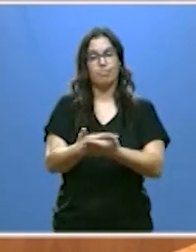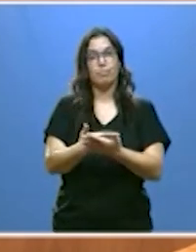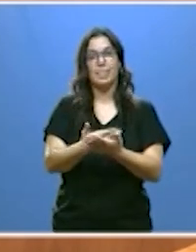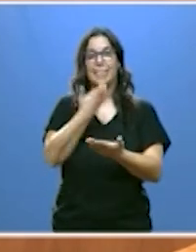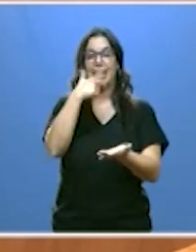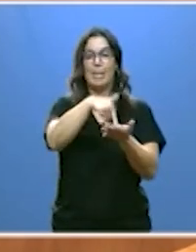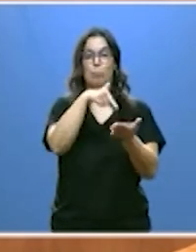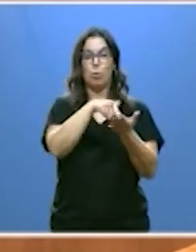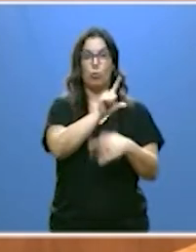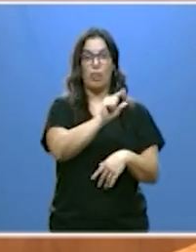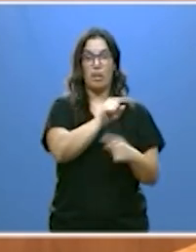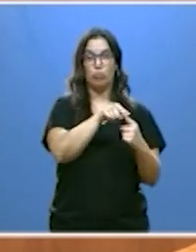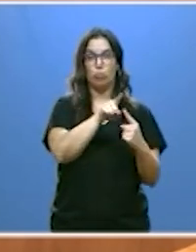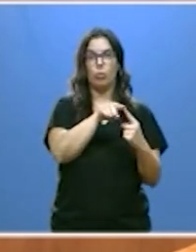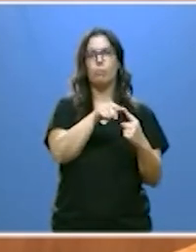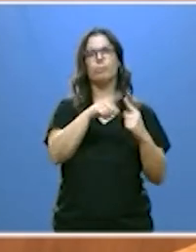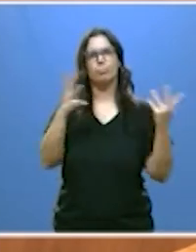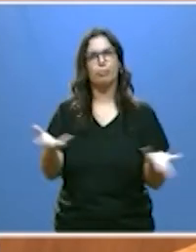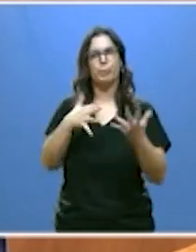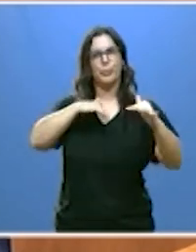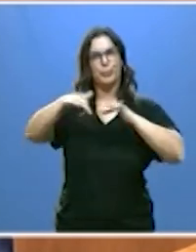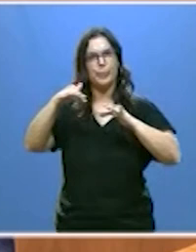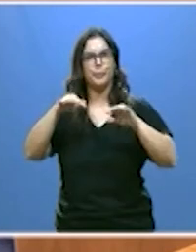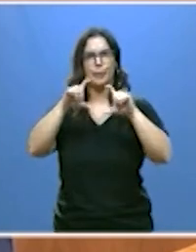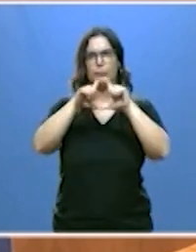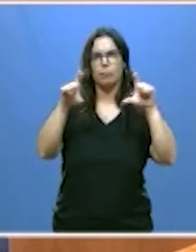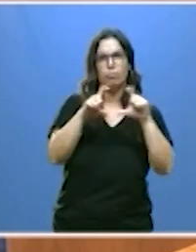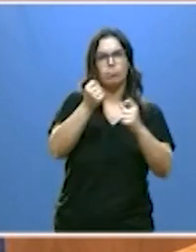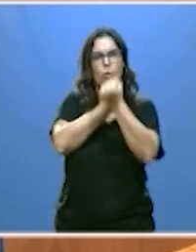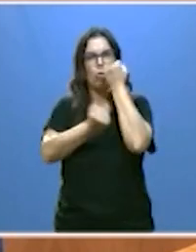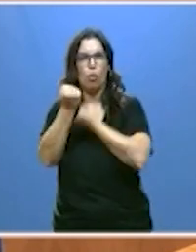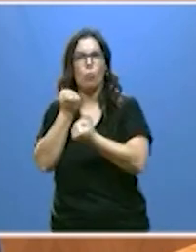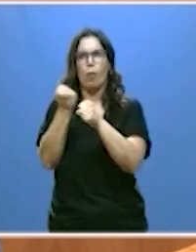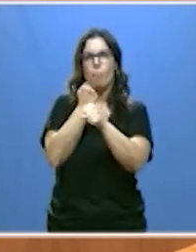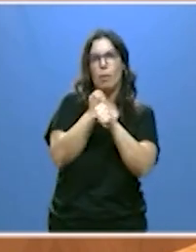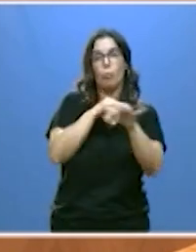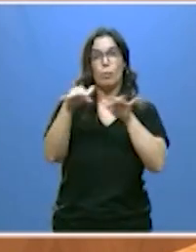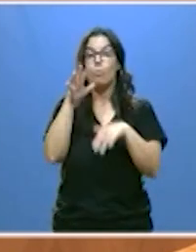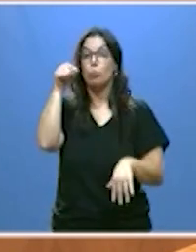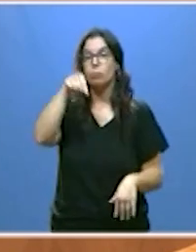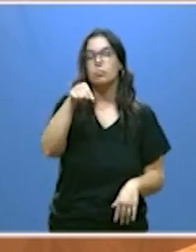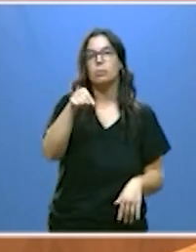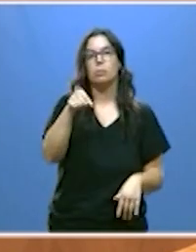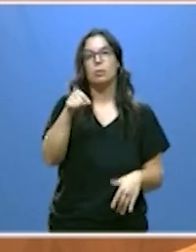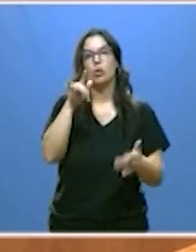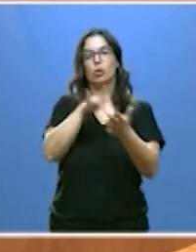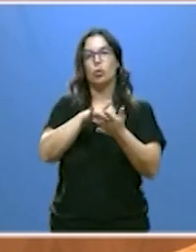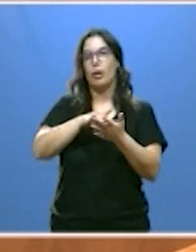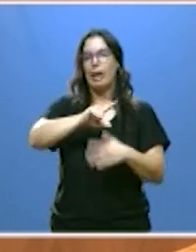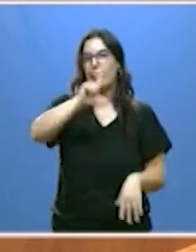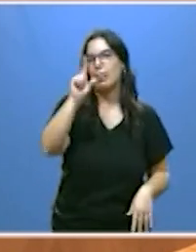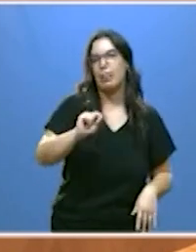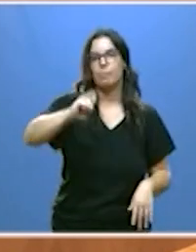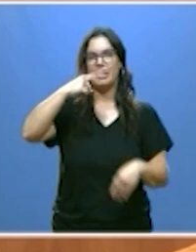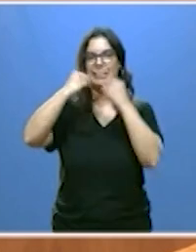baja fiscalidad favorece la actividad económica y el empleo y por eso contamos hoy con una de las más bajas de nuestra